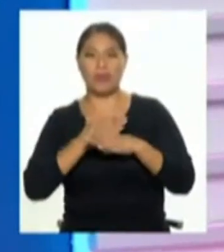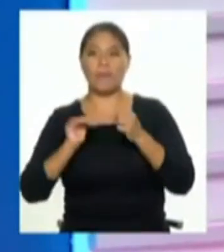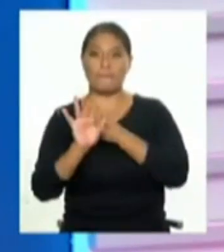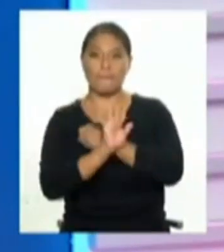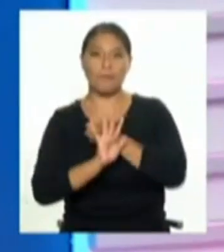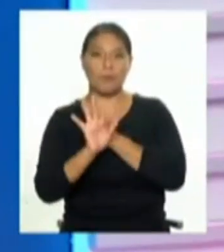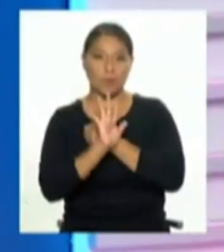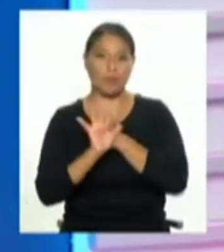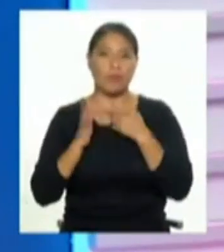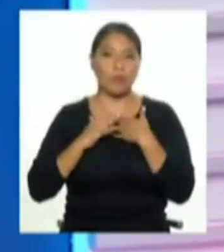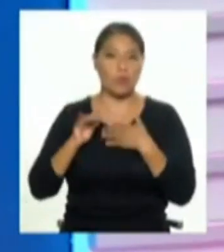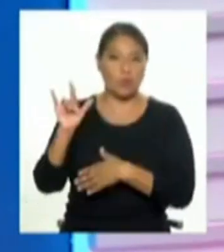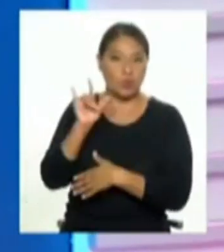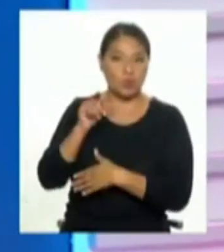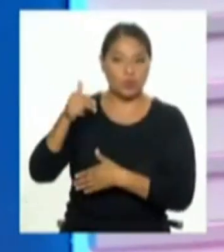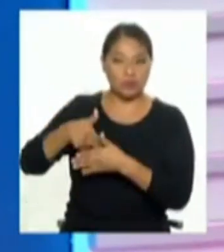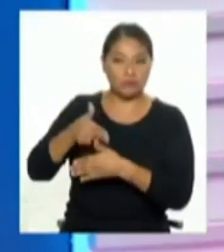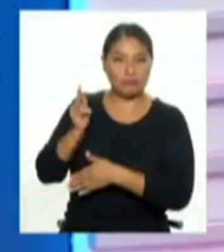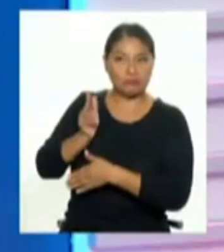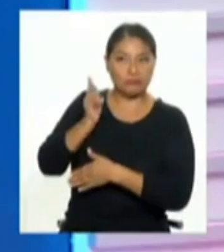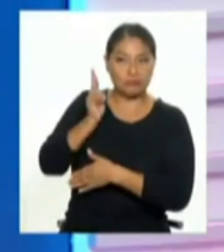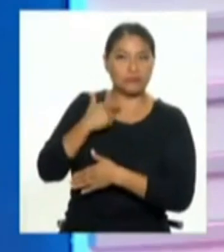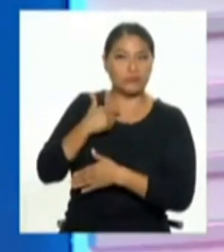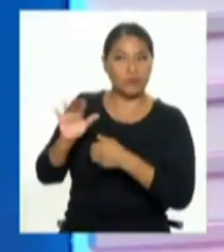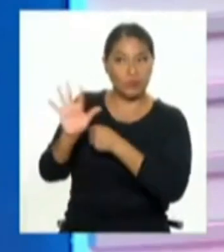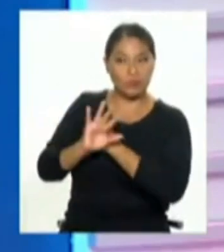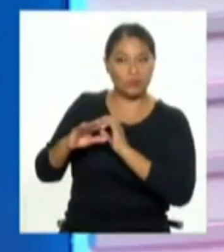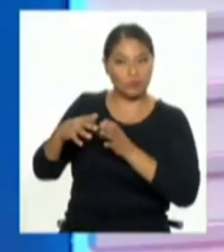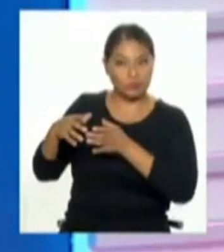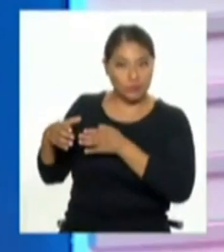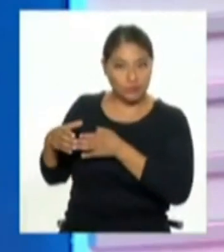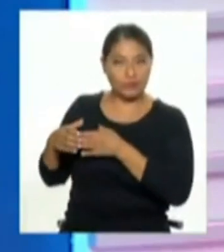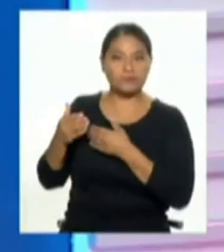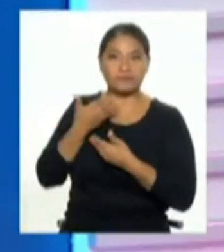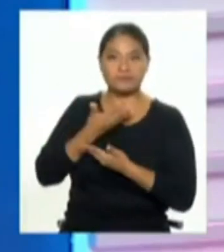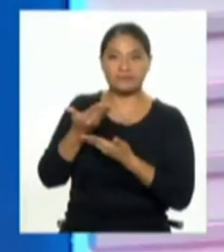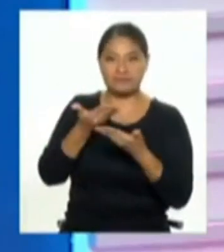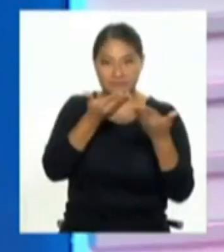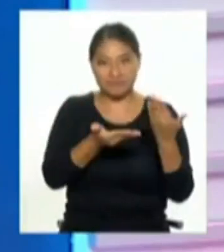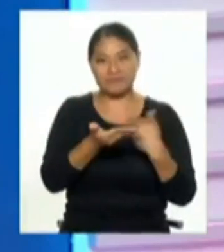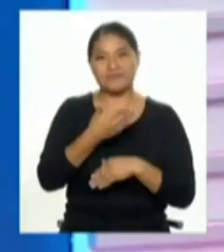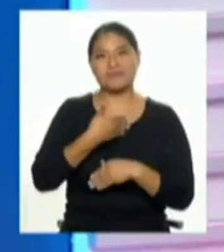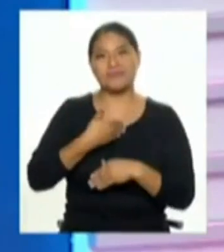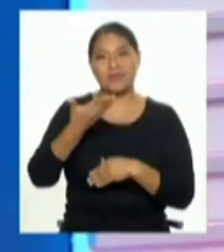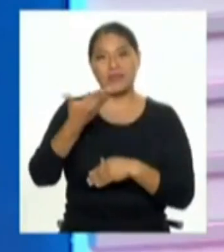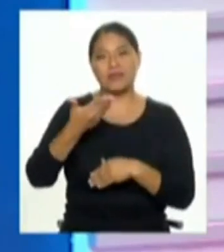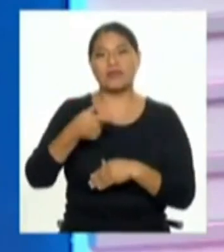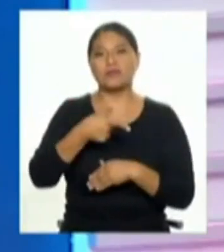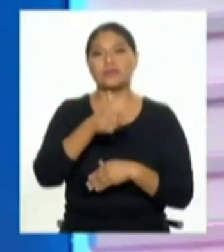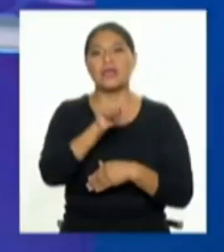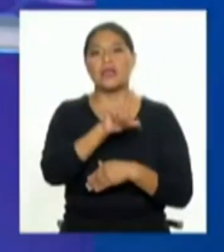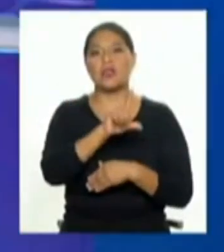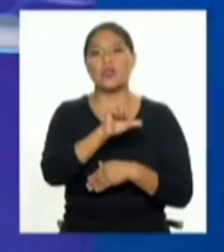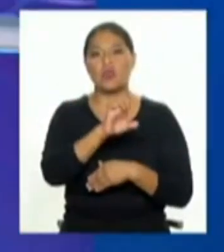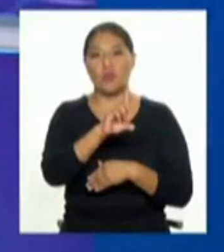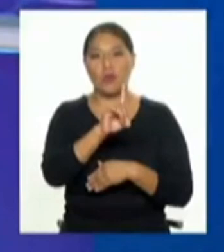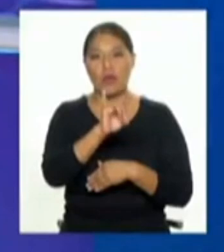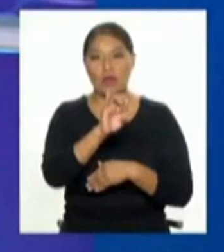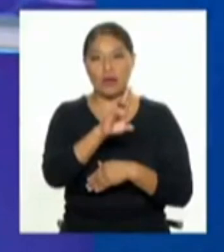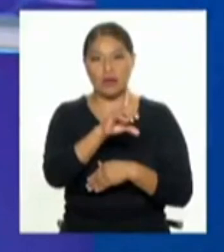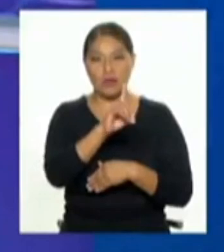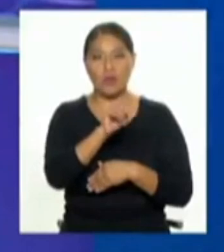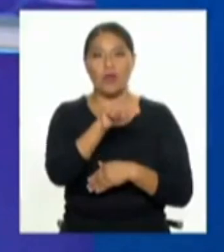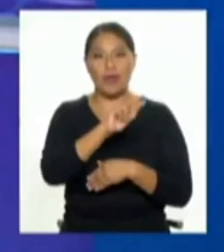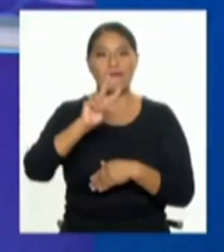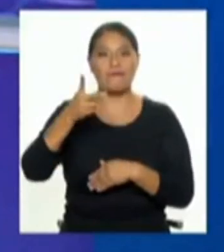estos casos incluso utilizando armas de fuego. Entonces tenemos con nosotros al señor Leonardo Caparrós, el doctor Leonardo Caparrós, él es ex viceministro